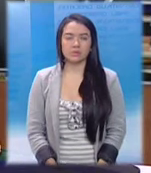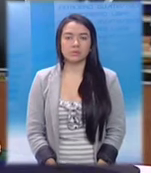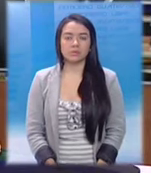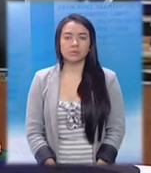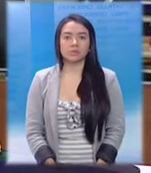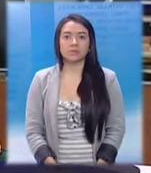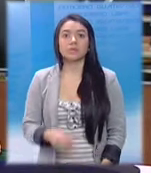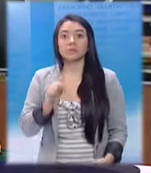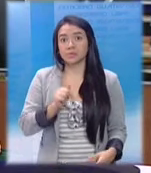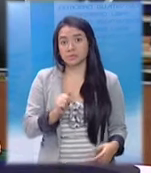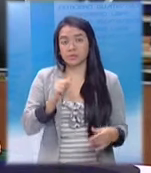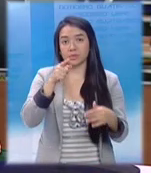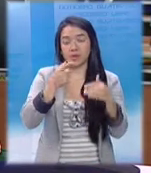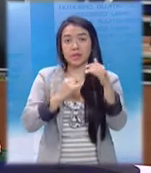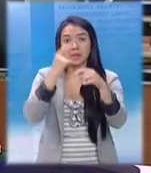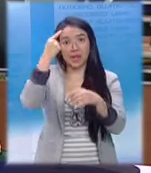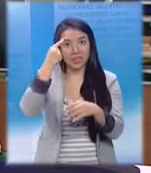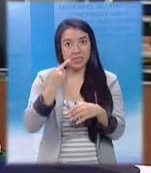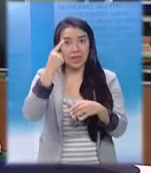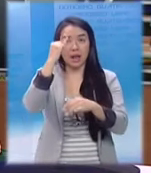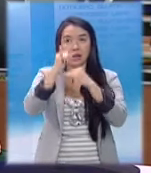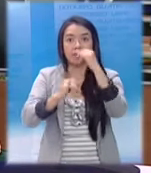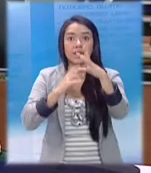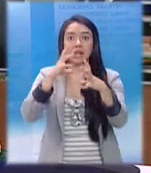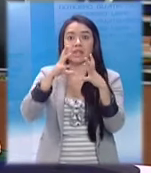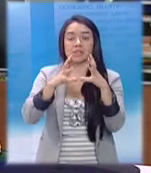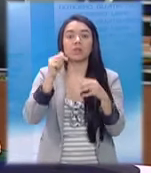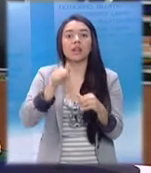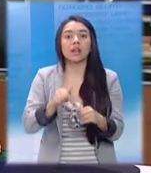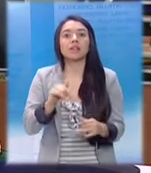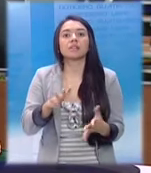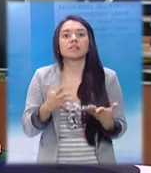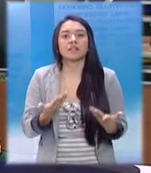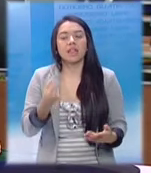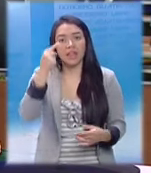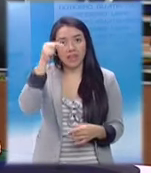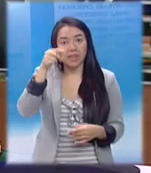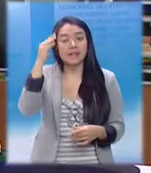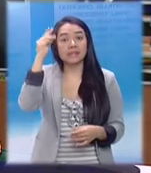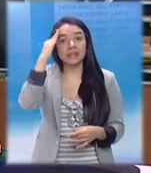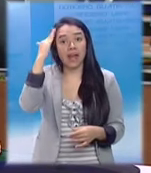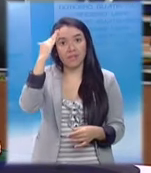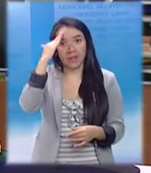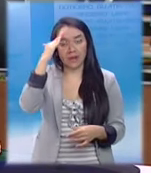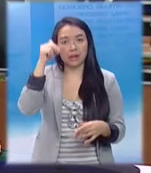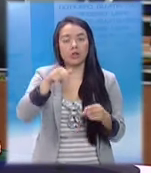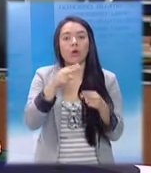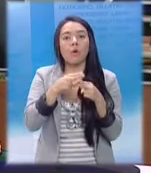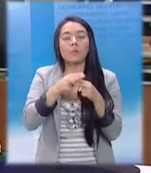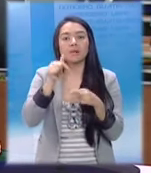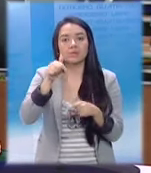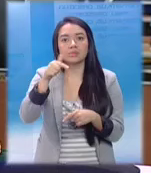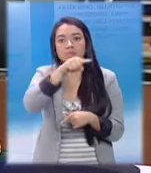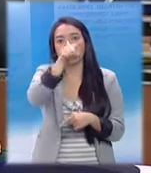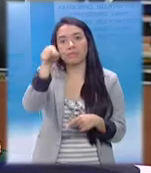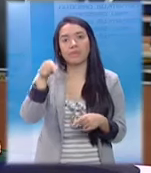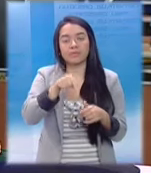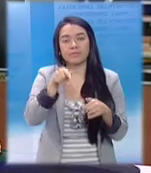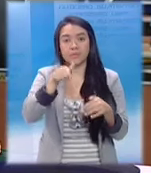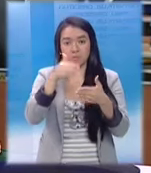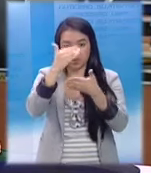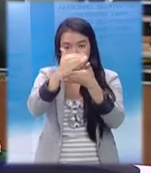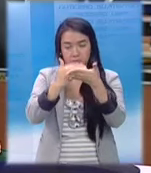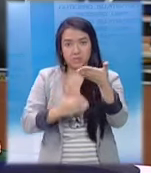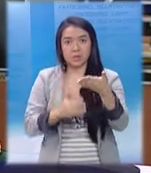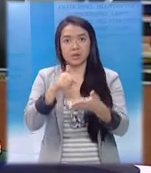En el marco del Día Internacional del Derecho a Saber, el Centro Internacional para Investigaciones en Derechos Humanos solicitó a la Comisión de Finanzas del